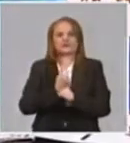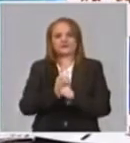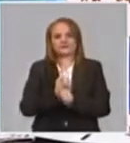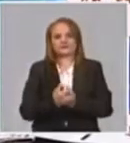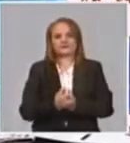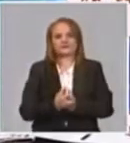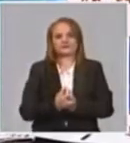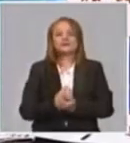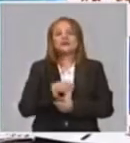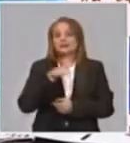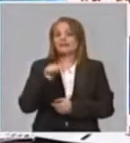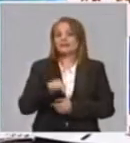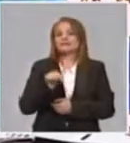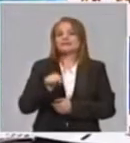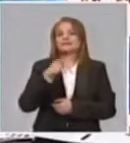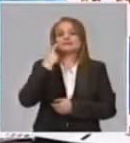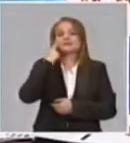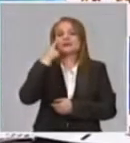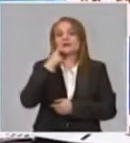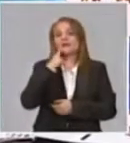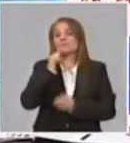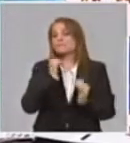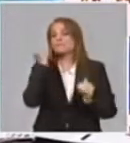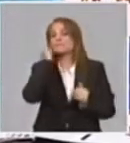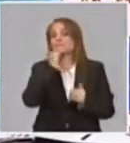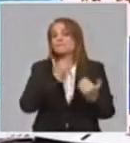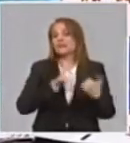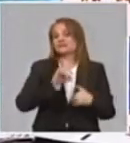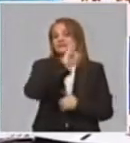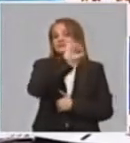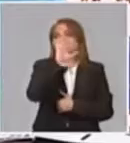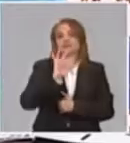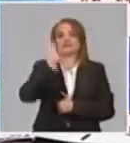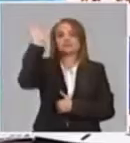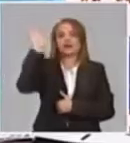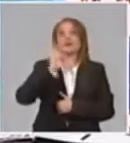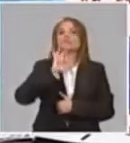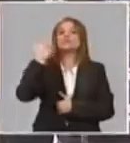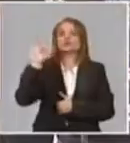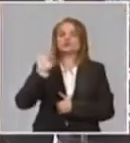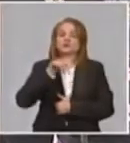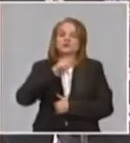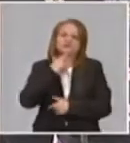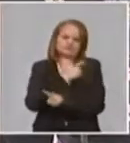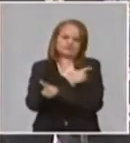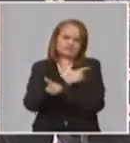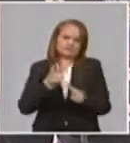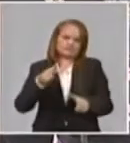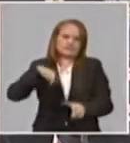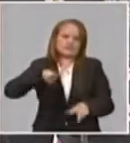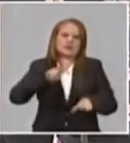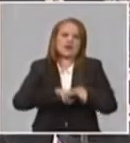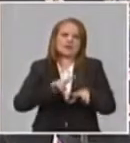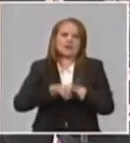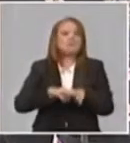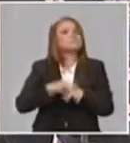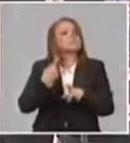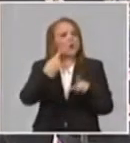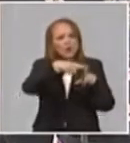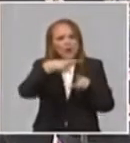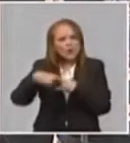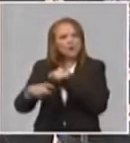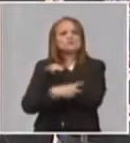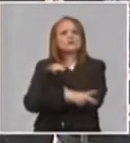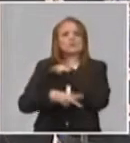más del 60%, 68% aproximadamente, están en la capital, pero el resto del país está participando y muy